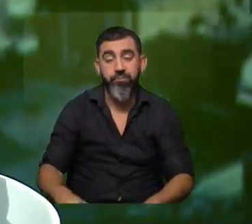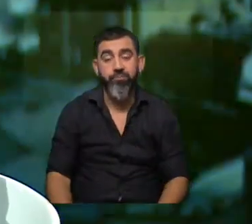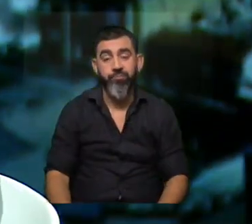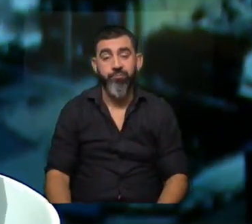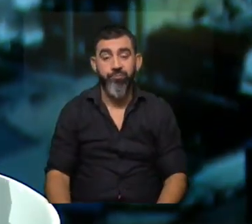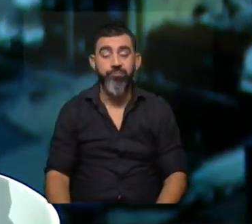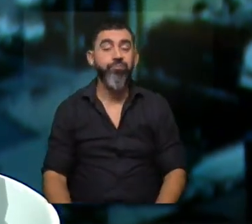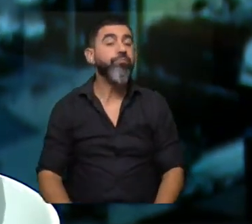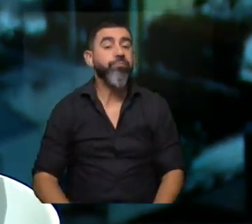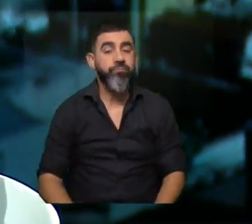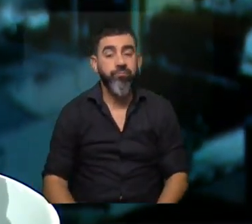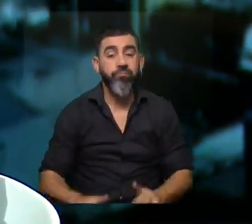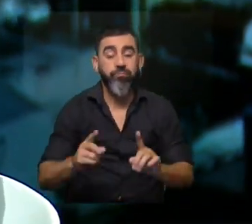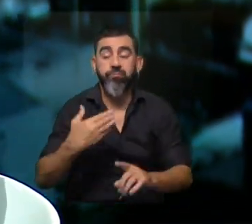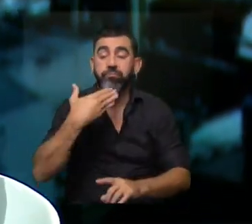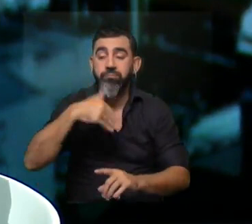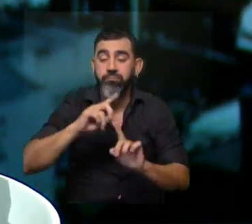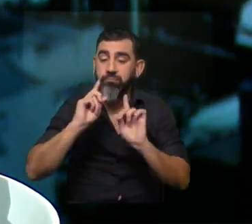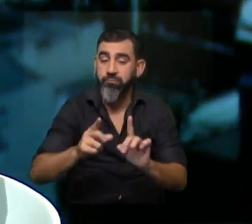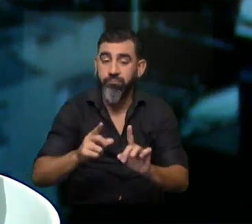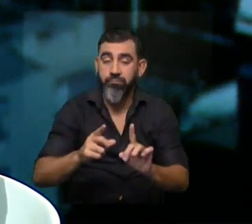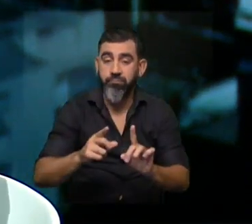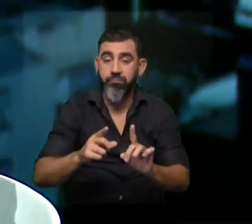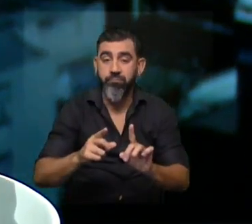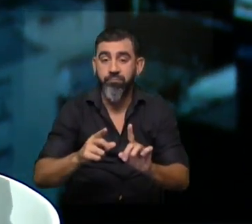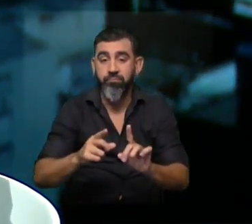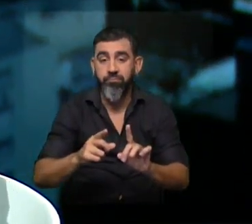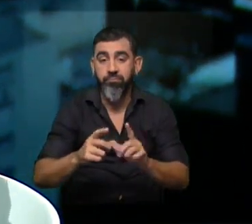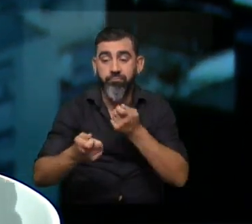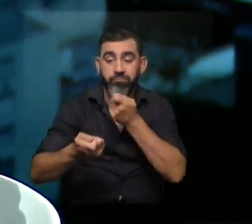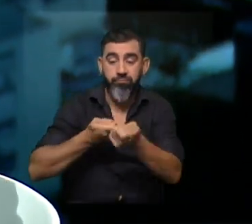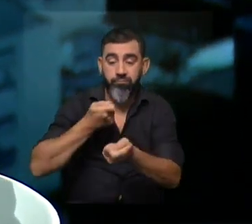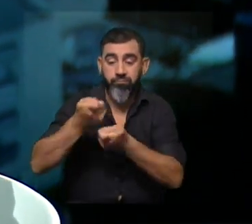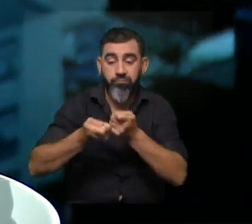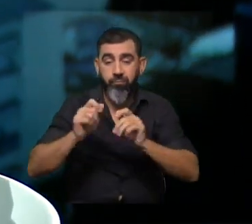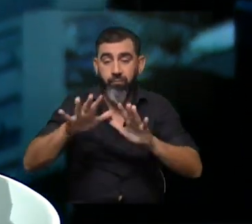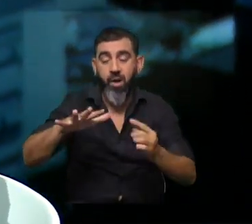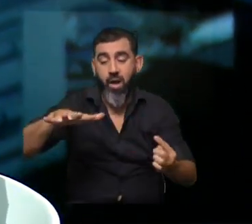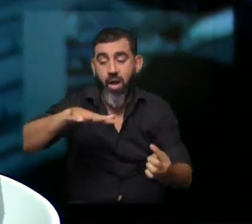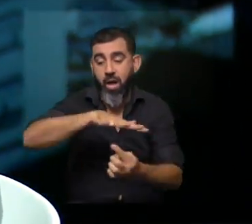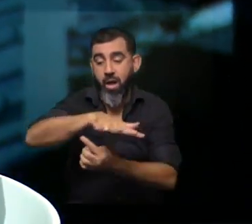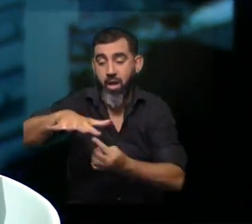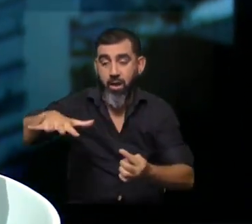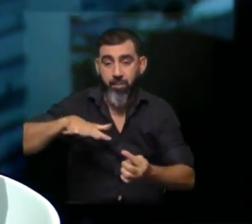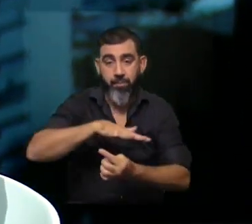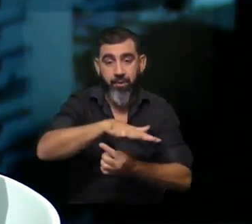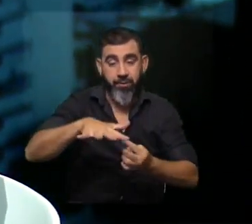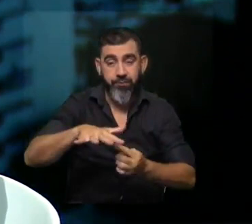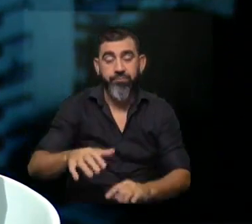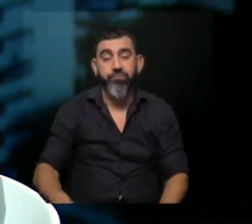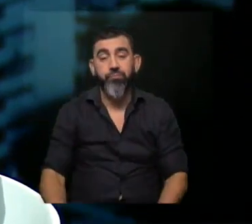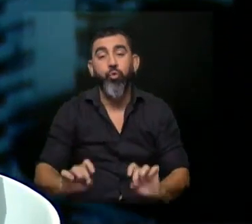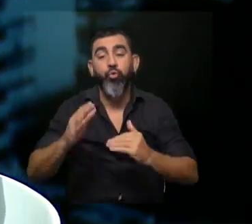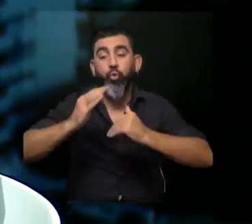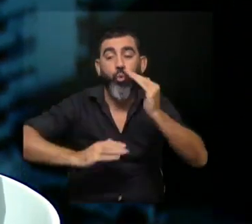Y que tenemos que empezar a entender que también lo construido es parte del ambiente en el que estamos, pero que no solo es